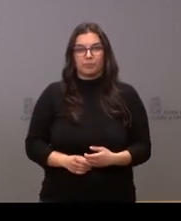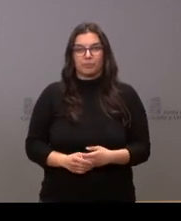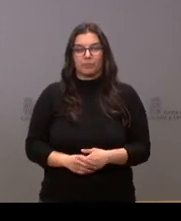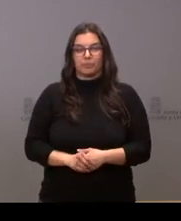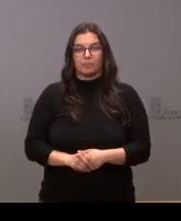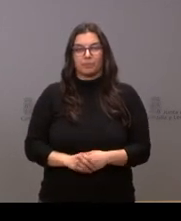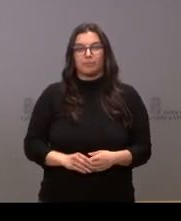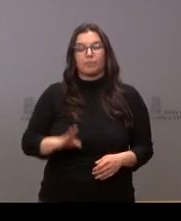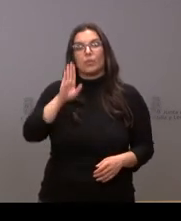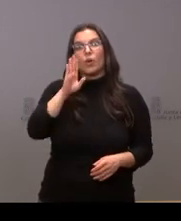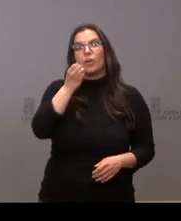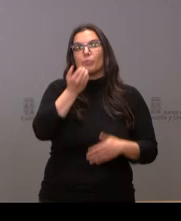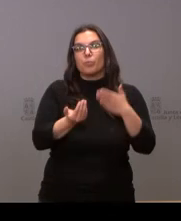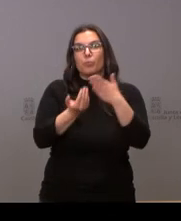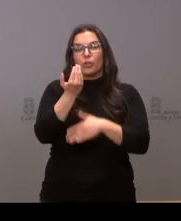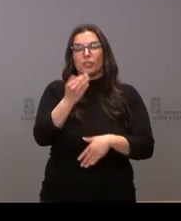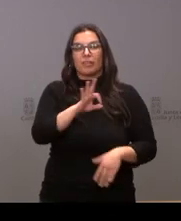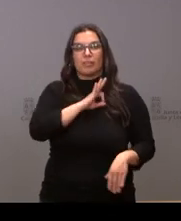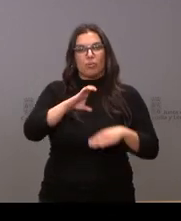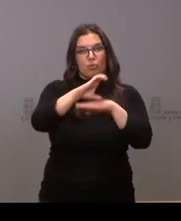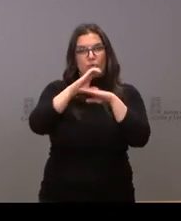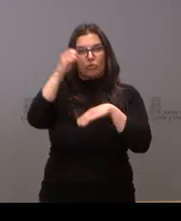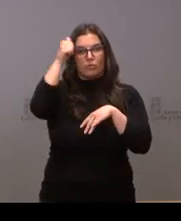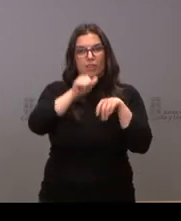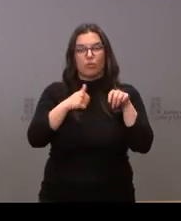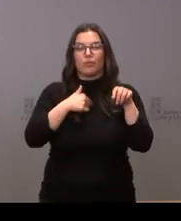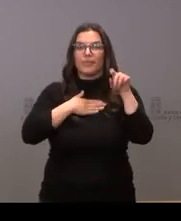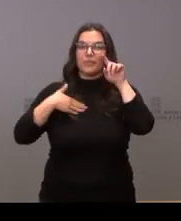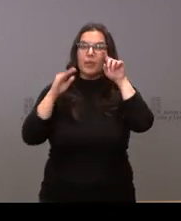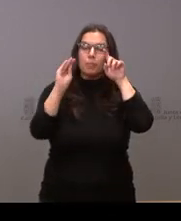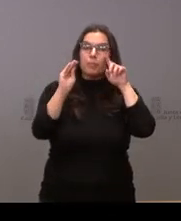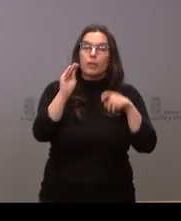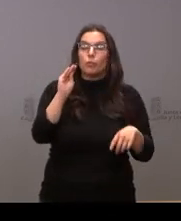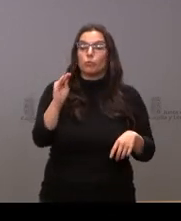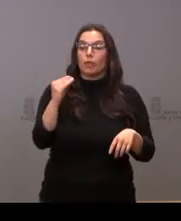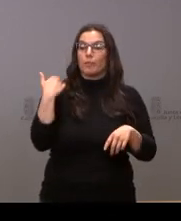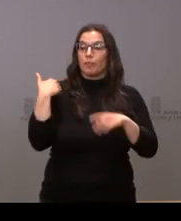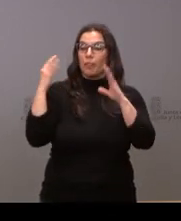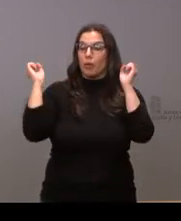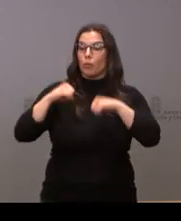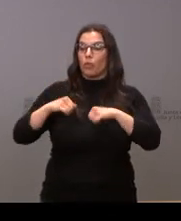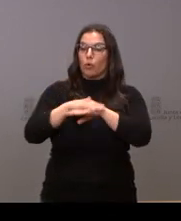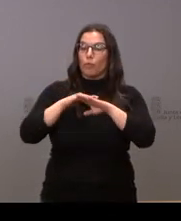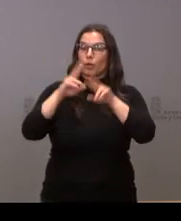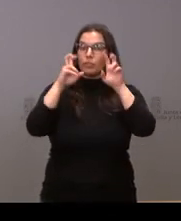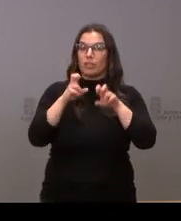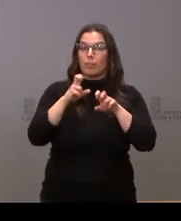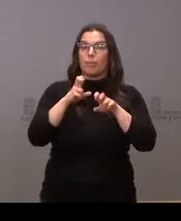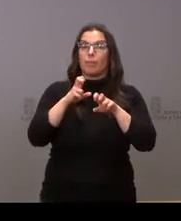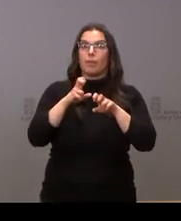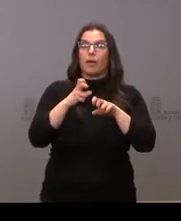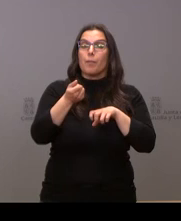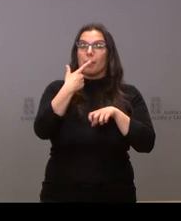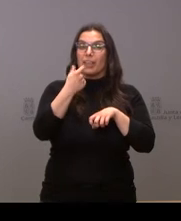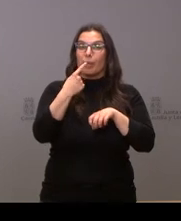Hola buenos días señor consejero yo le quería preguntar por un acuerdo del Consejo de Gobierno sobre la compra de medicamentos para el COVID